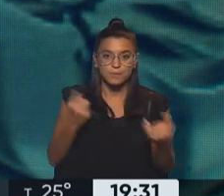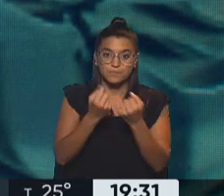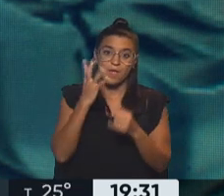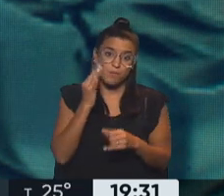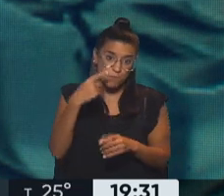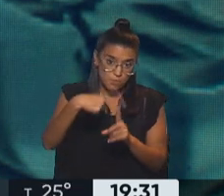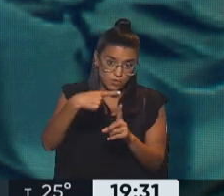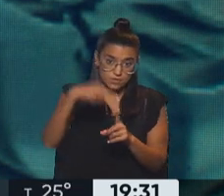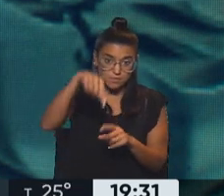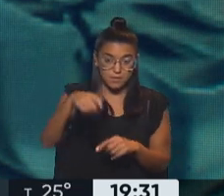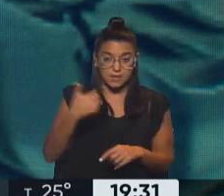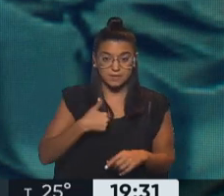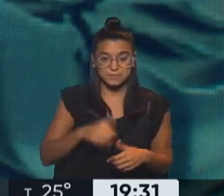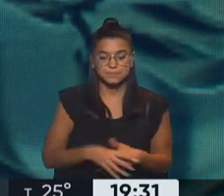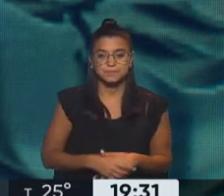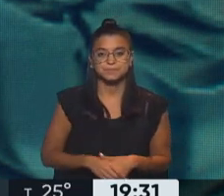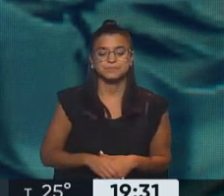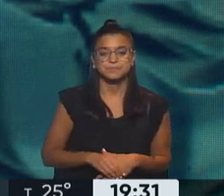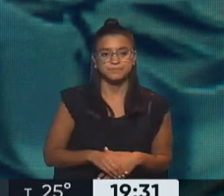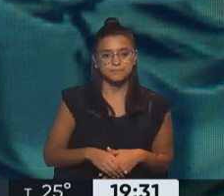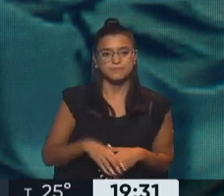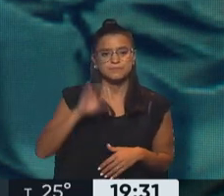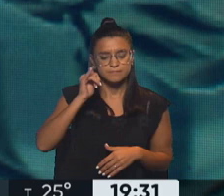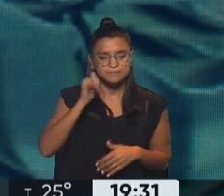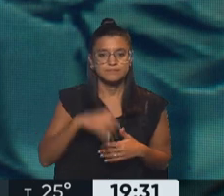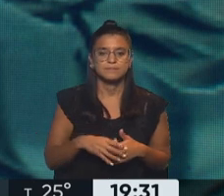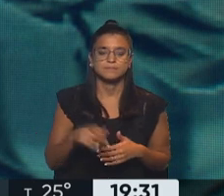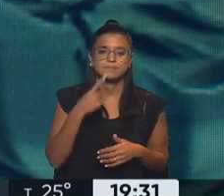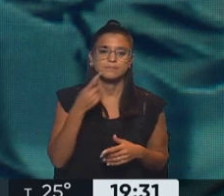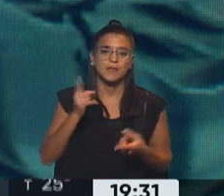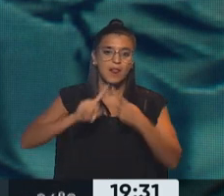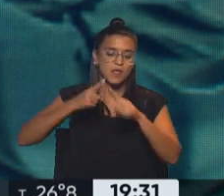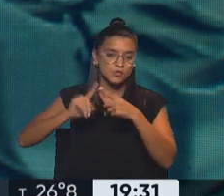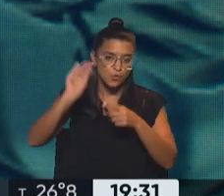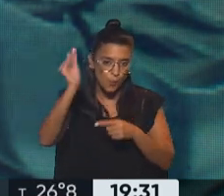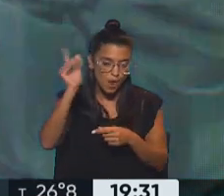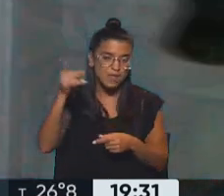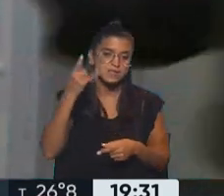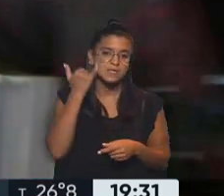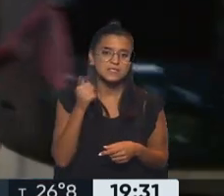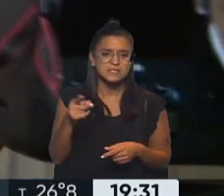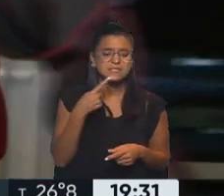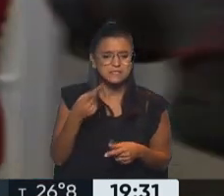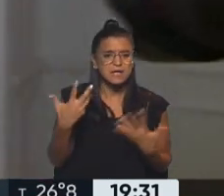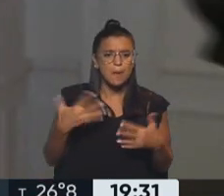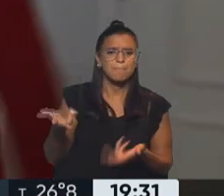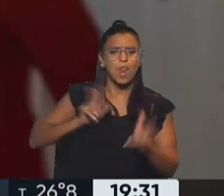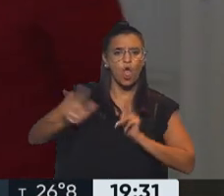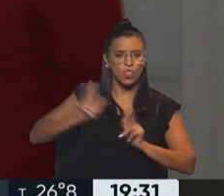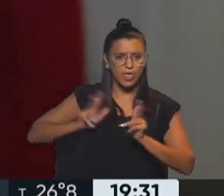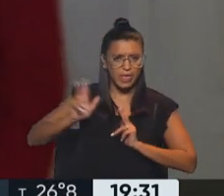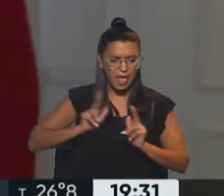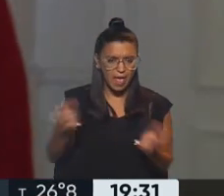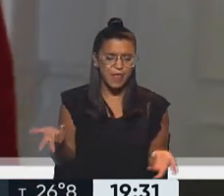algo muy positivo para nuestro país. Así es, y particularmente la relación con Brasil, que ya lo siento, como lo han expresado